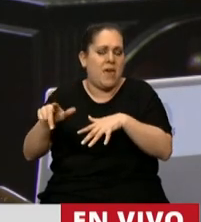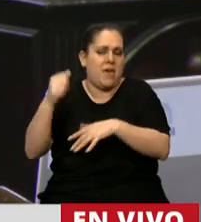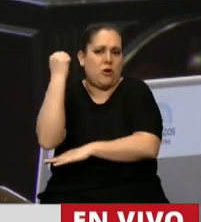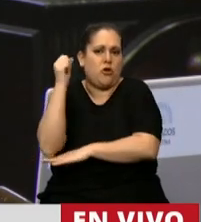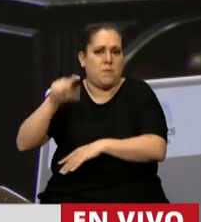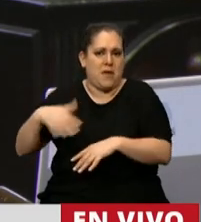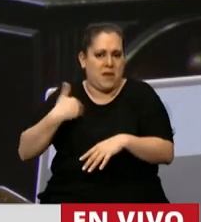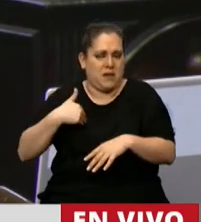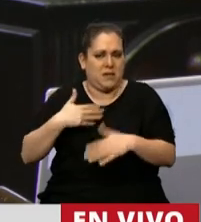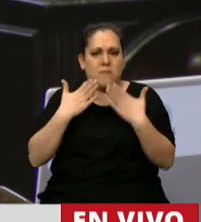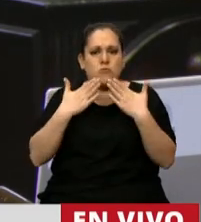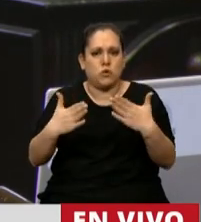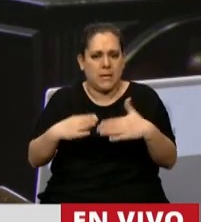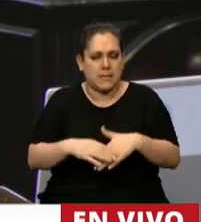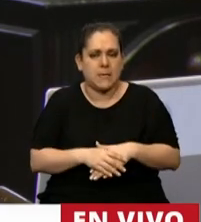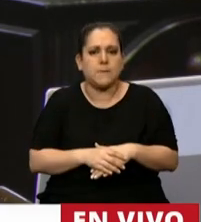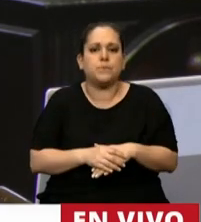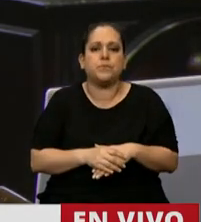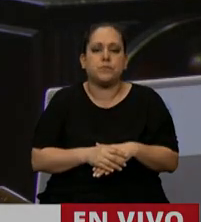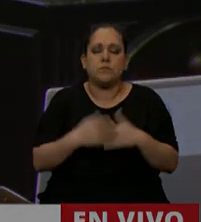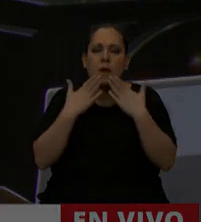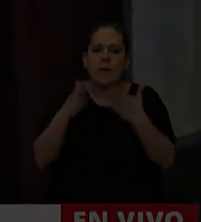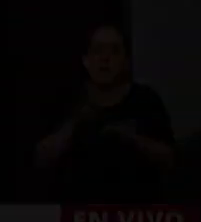economía argentina. Muchas gracias. Gracias, diputado.